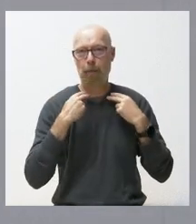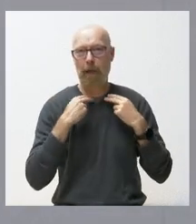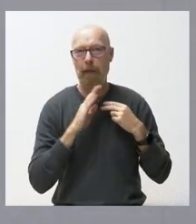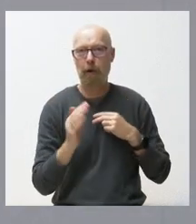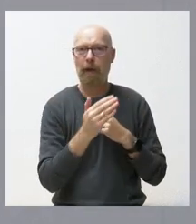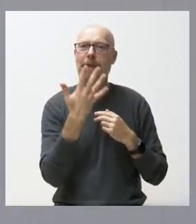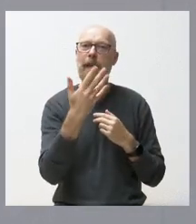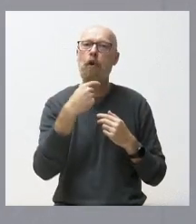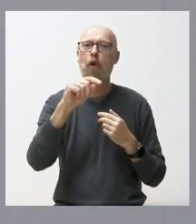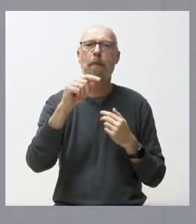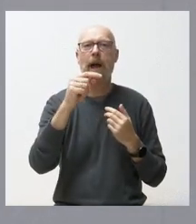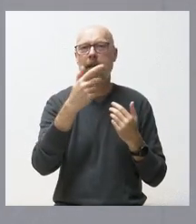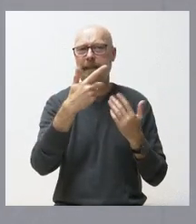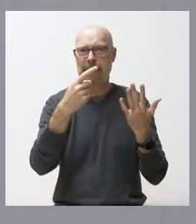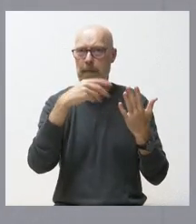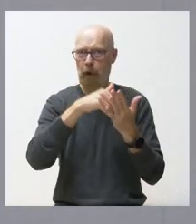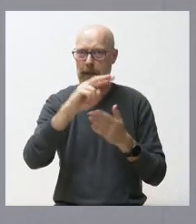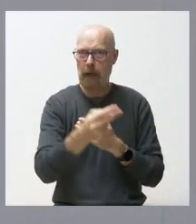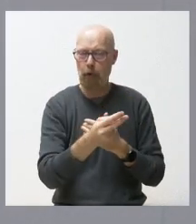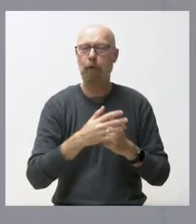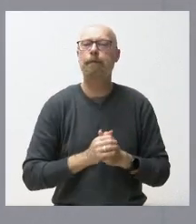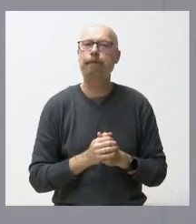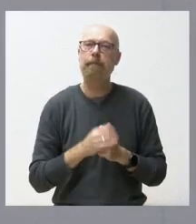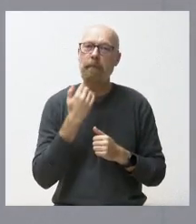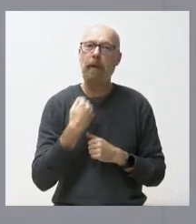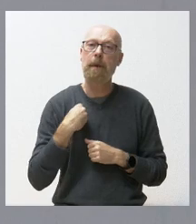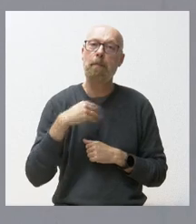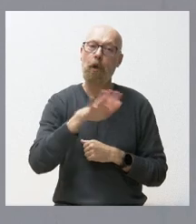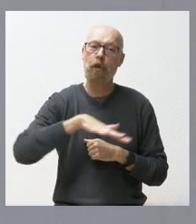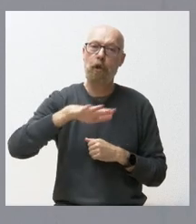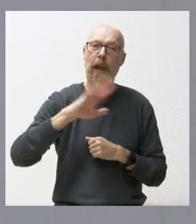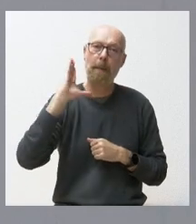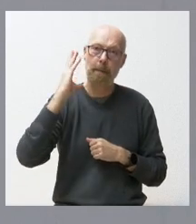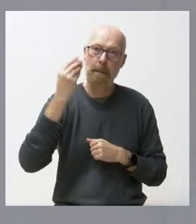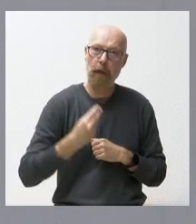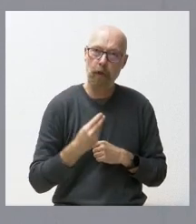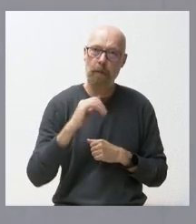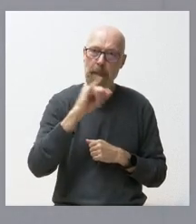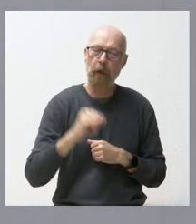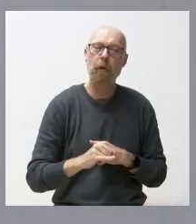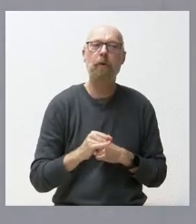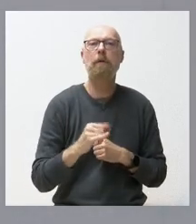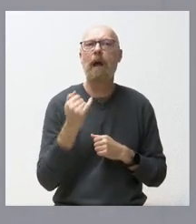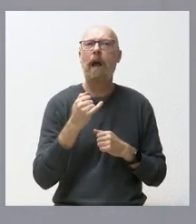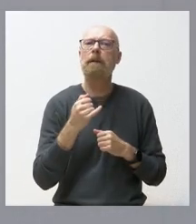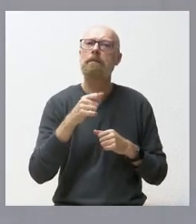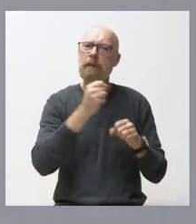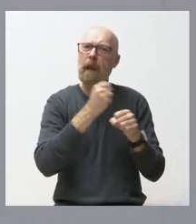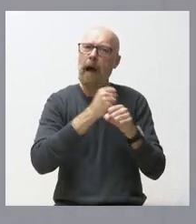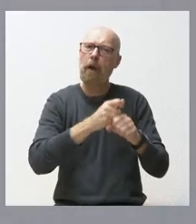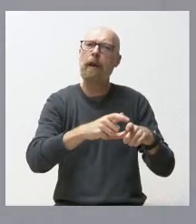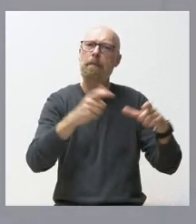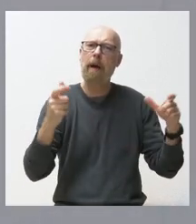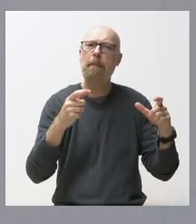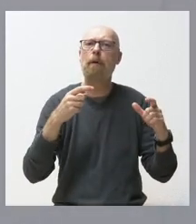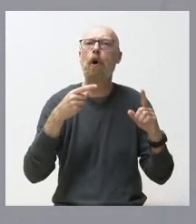diputaciones provinciales y también el Consejo Comarcal del Bierzo va a permitir la contratación de cuadrillas forestales. Y tiene un doble objetivo, crear empleo en el mundo